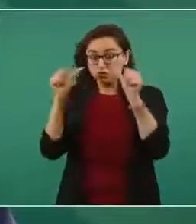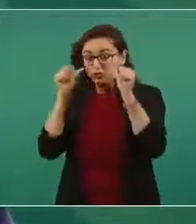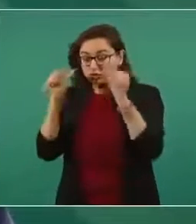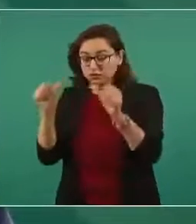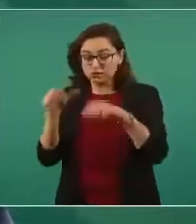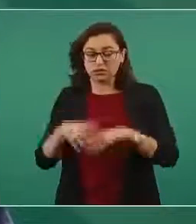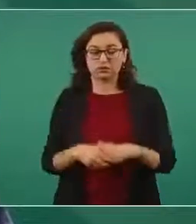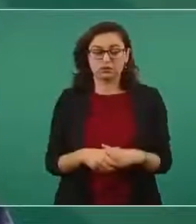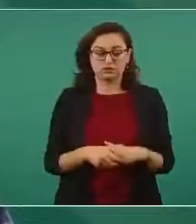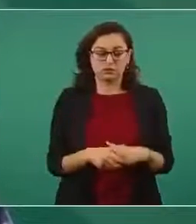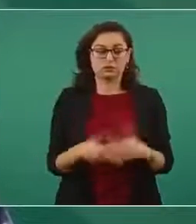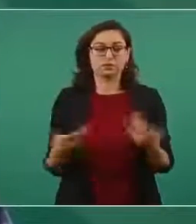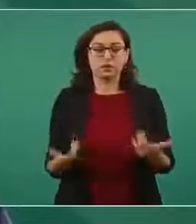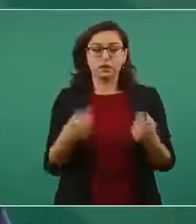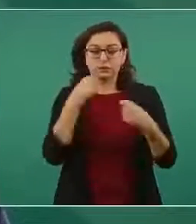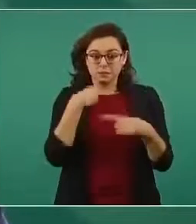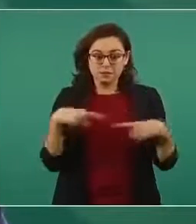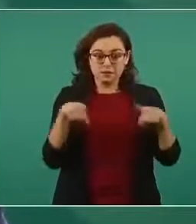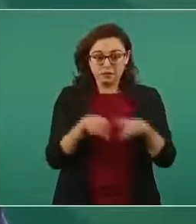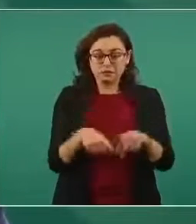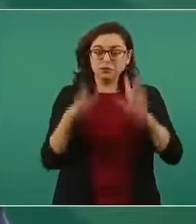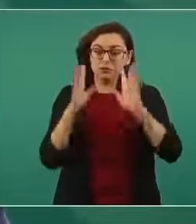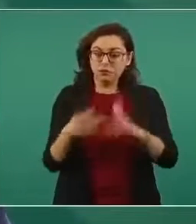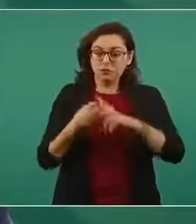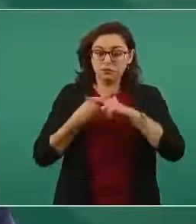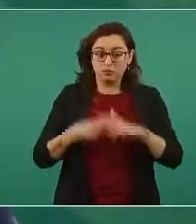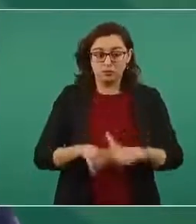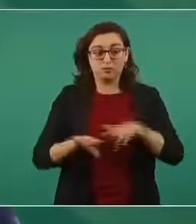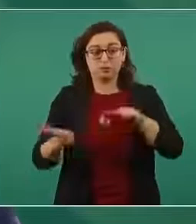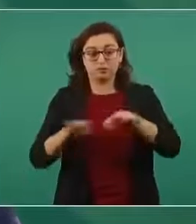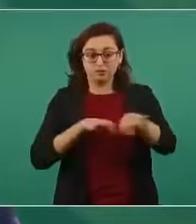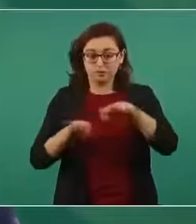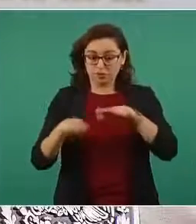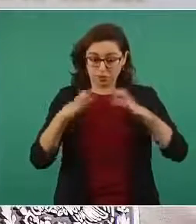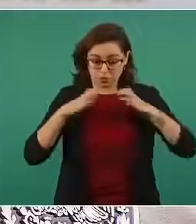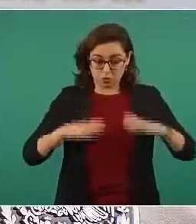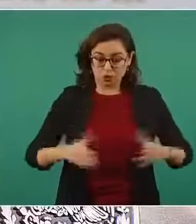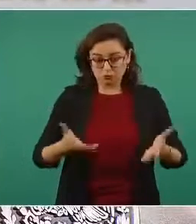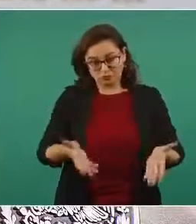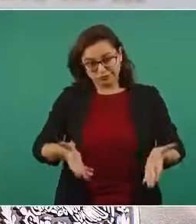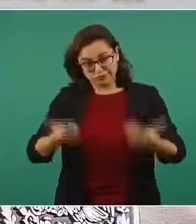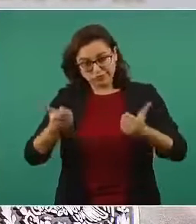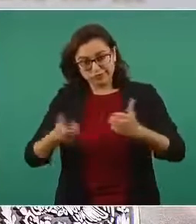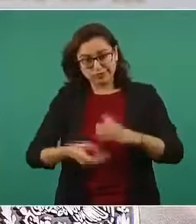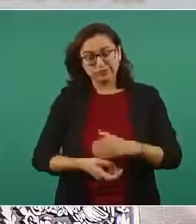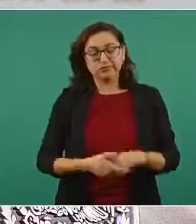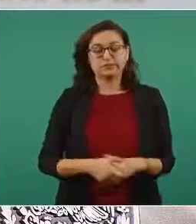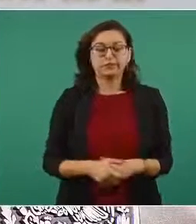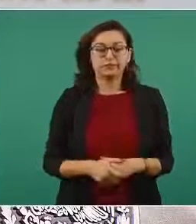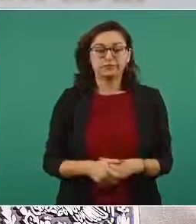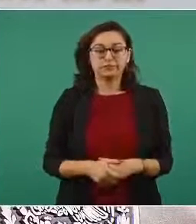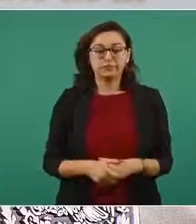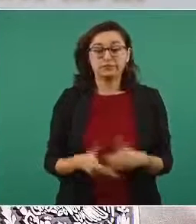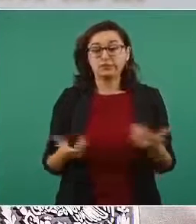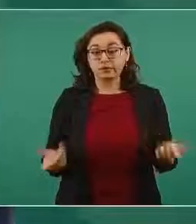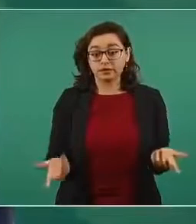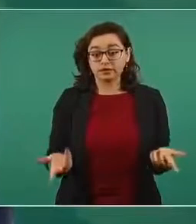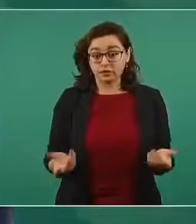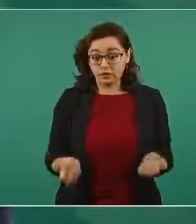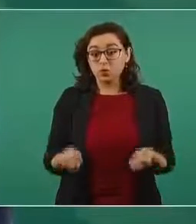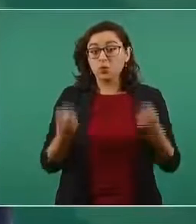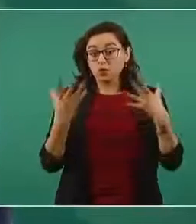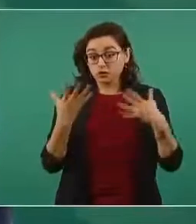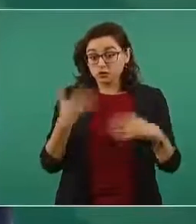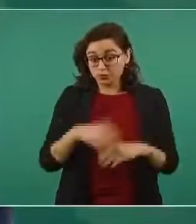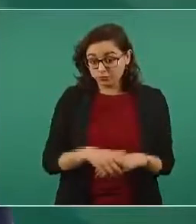ya iniciamos los trabajos para rescatar los cuerpos y sabes cuánto es